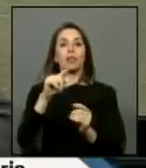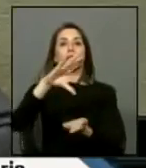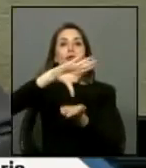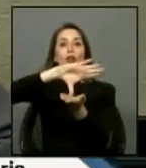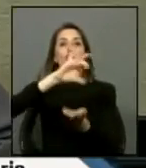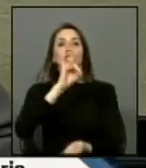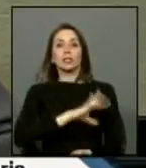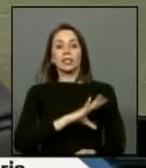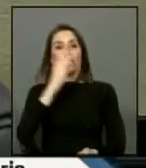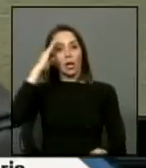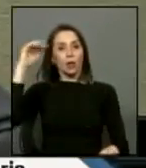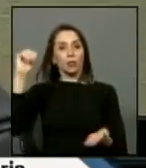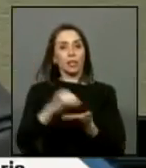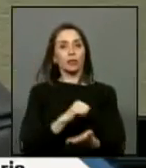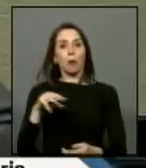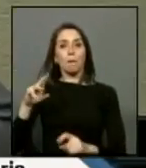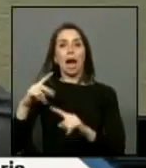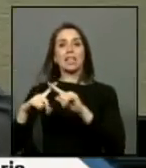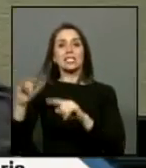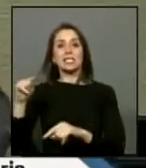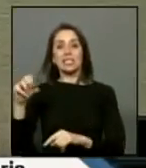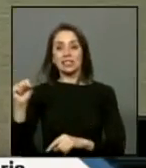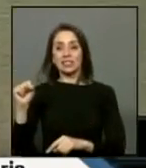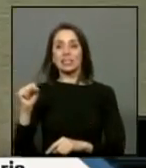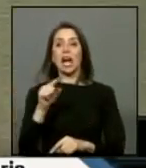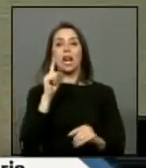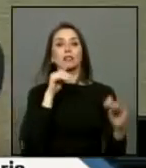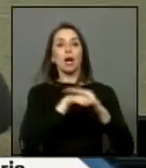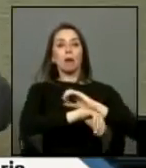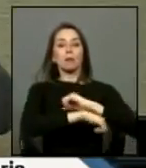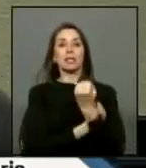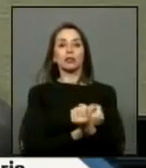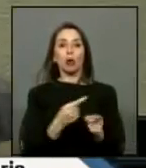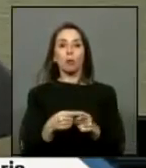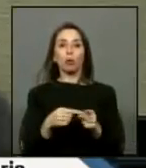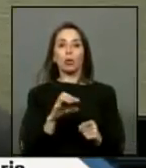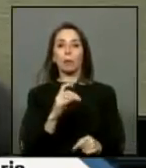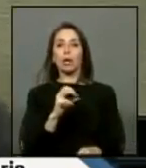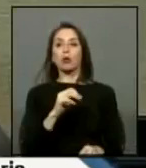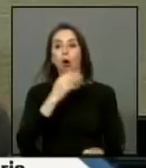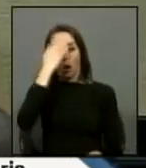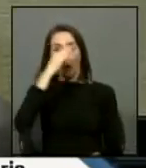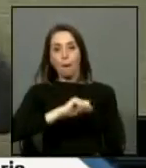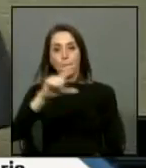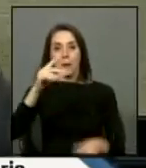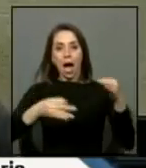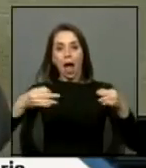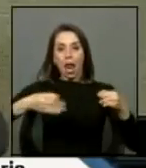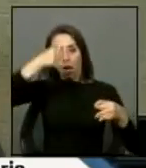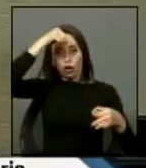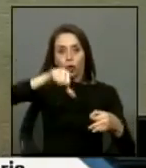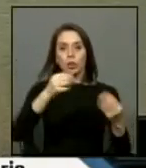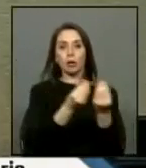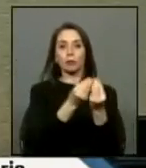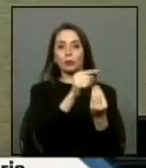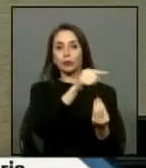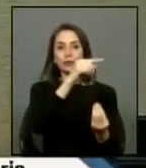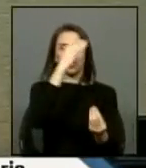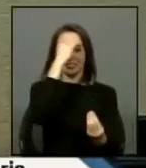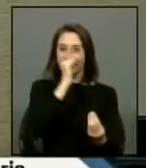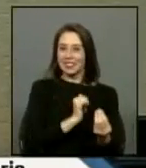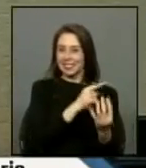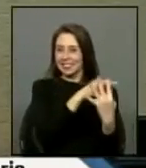de la dictadura de Bastista ahí están en Punta de Peuco mal condenados la mayoría de ellos la gran mayoría mal